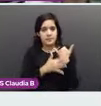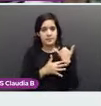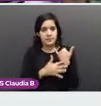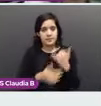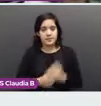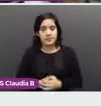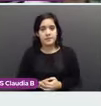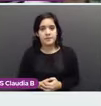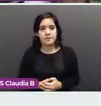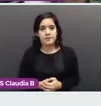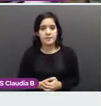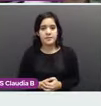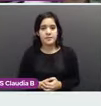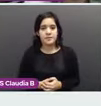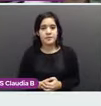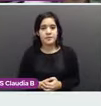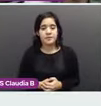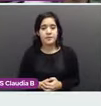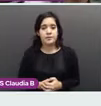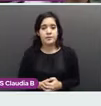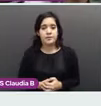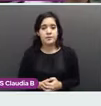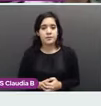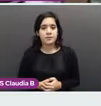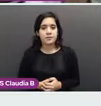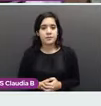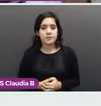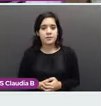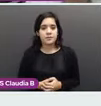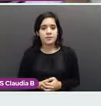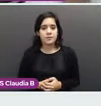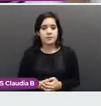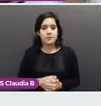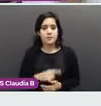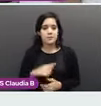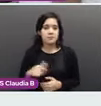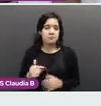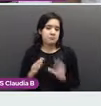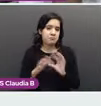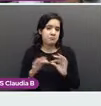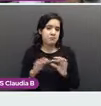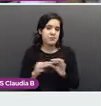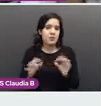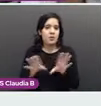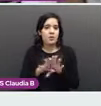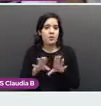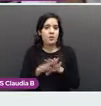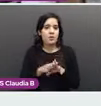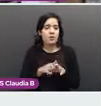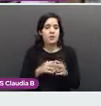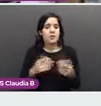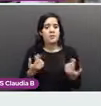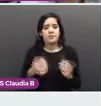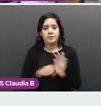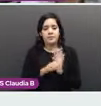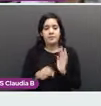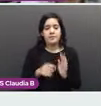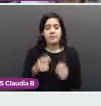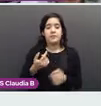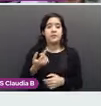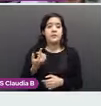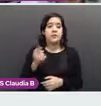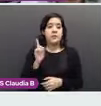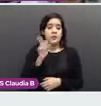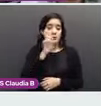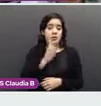Siguiente. Siguiente. La correlación clínica, esta fue una paciente que llegó con estudios de medio privado